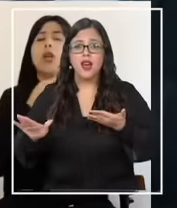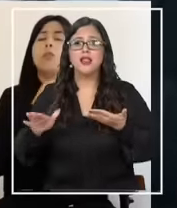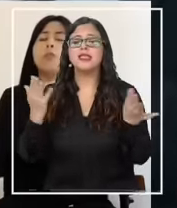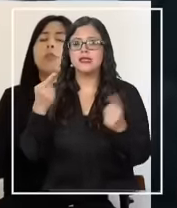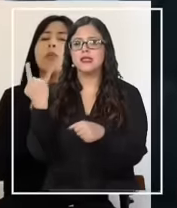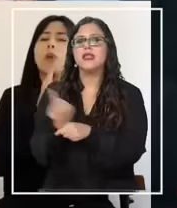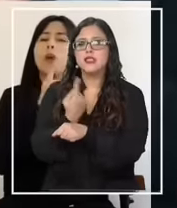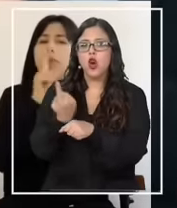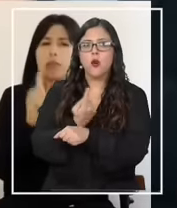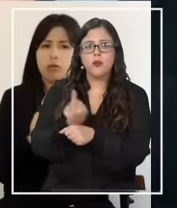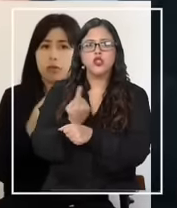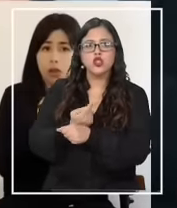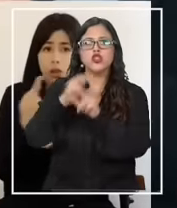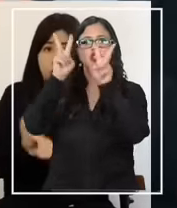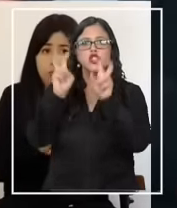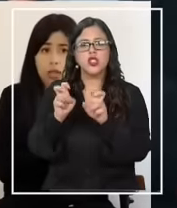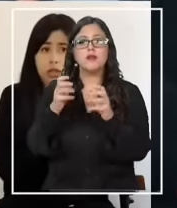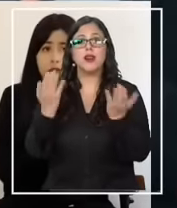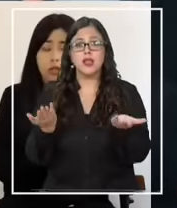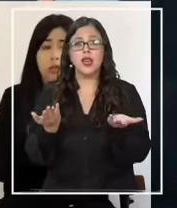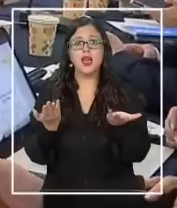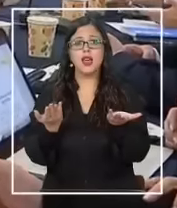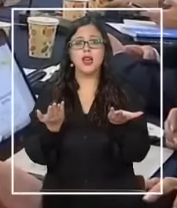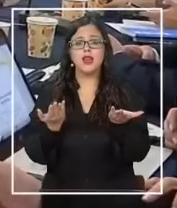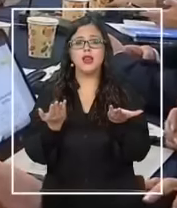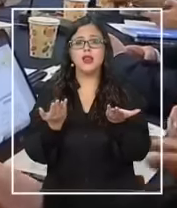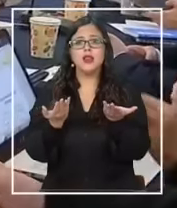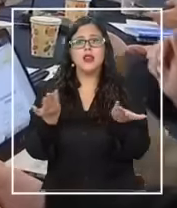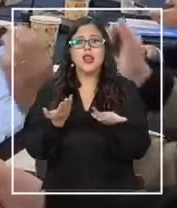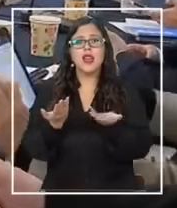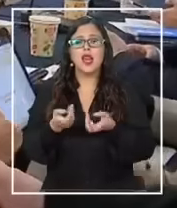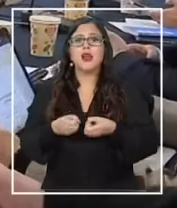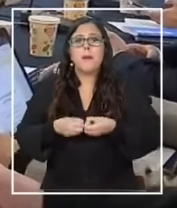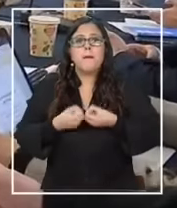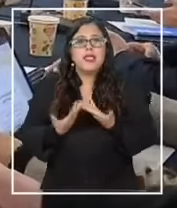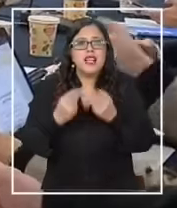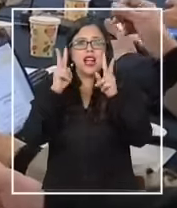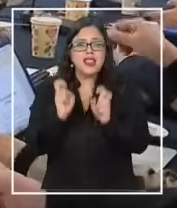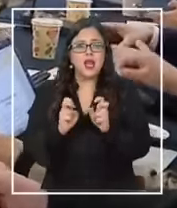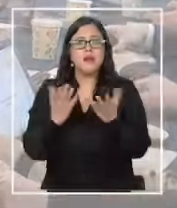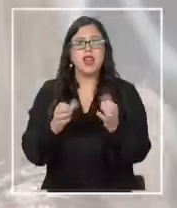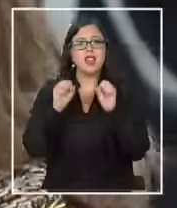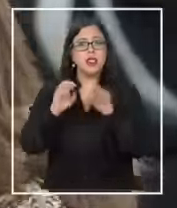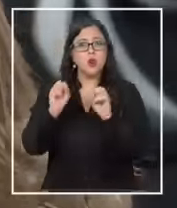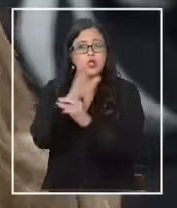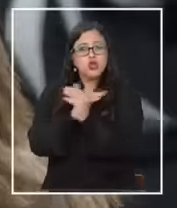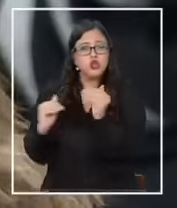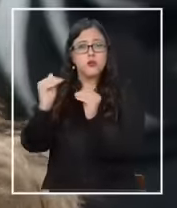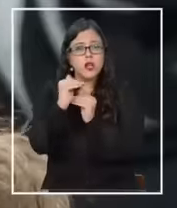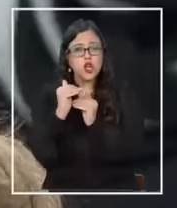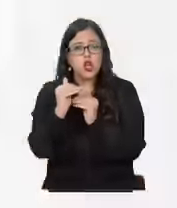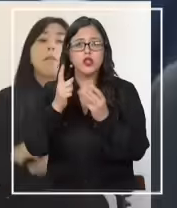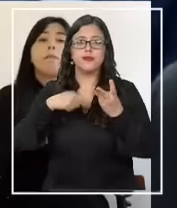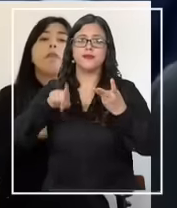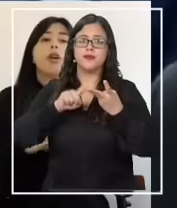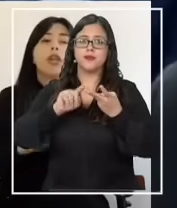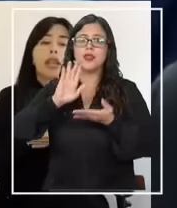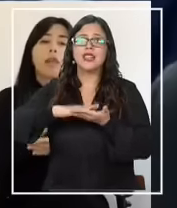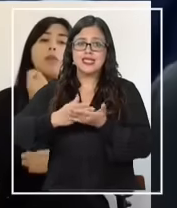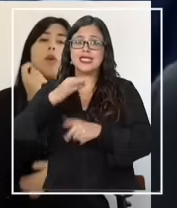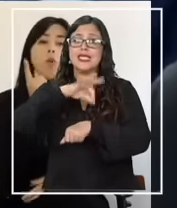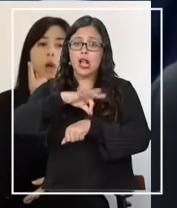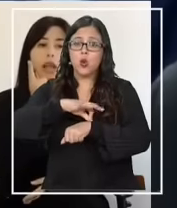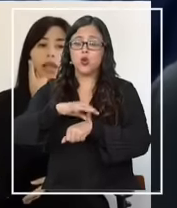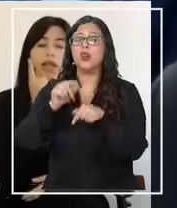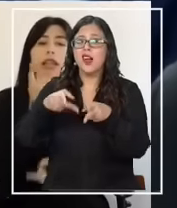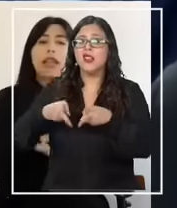conversó sobre expresar algo respecto a la relación a la educación superior? Finalmente, salud. El derecho